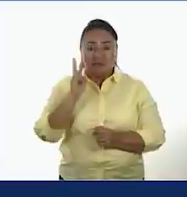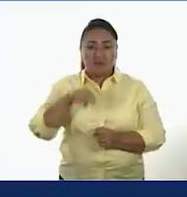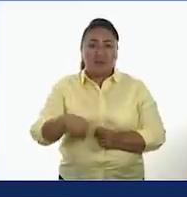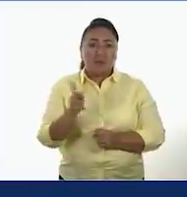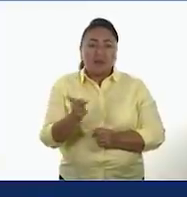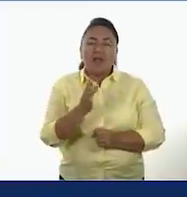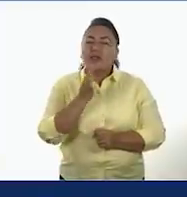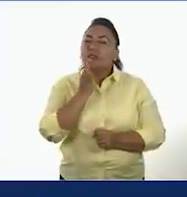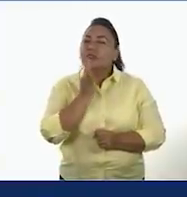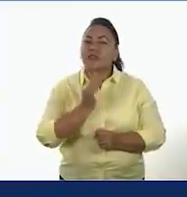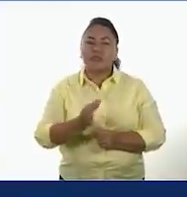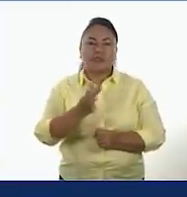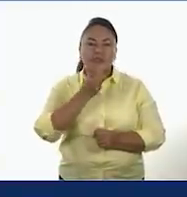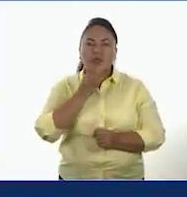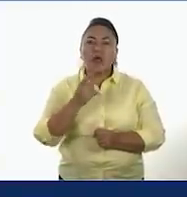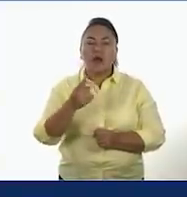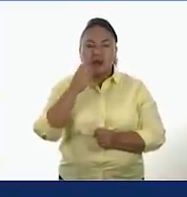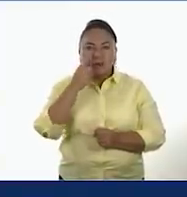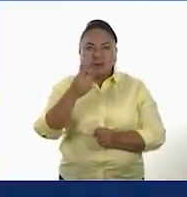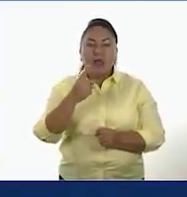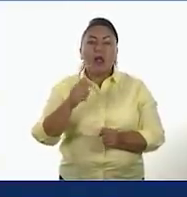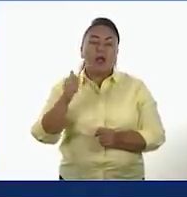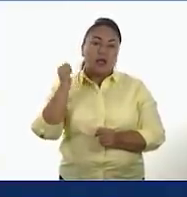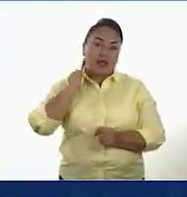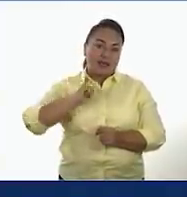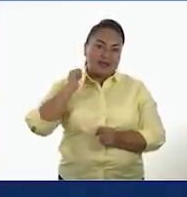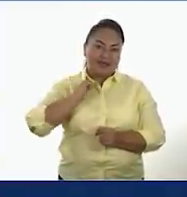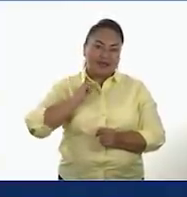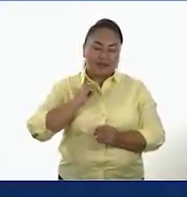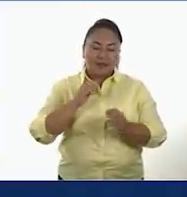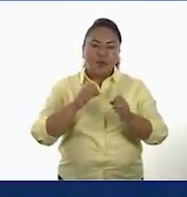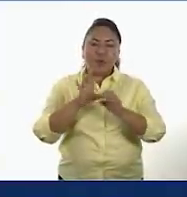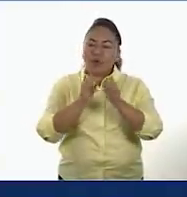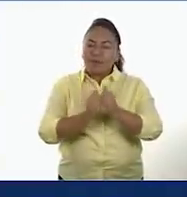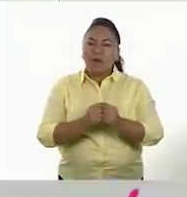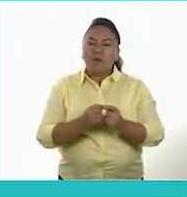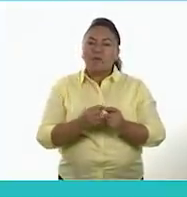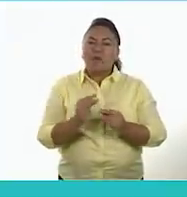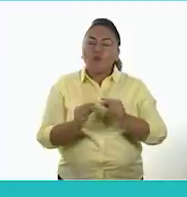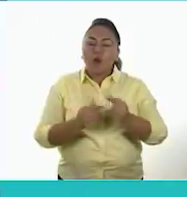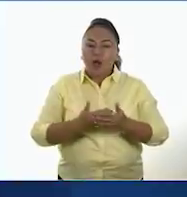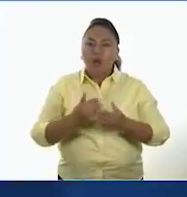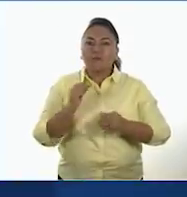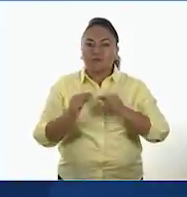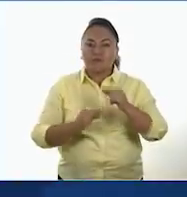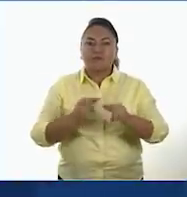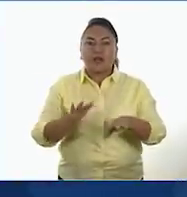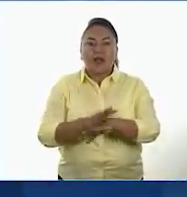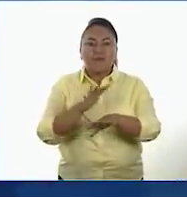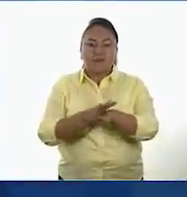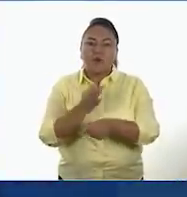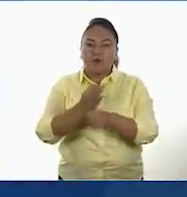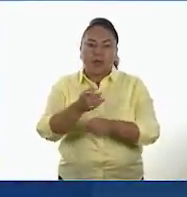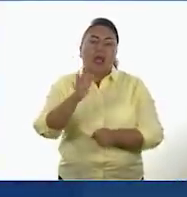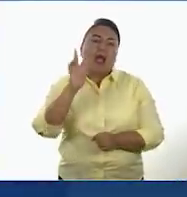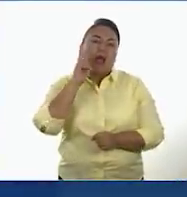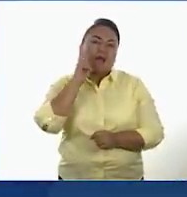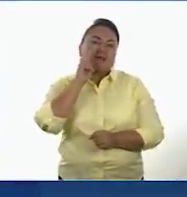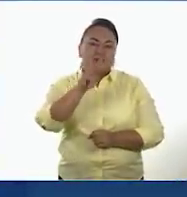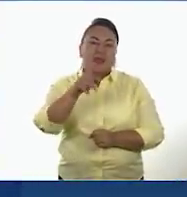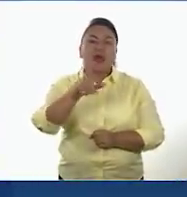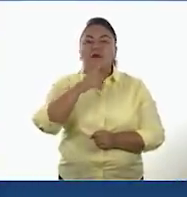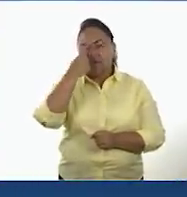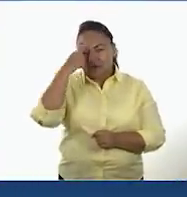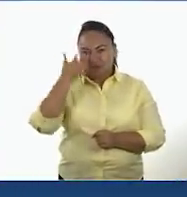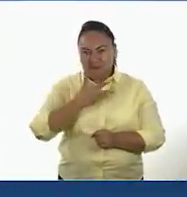esta pregunta. Van a ver que cambiaron cosas que hemos ido complejizando las sociedades, pero ustedes ya lo vieron todo, ahí lo van a